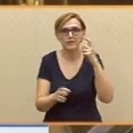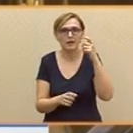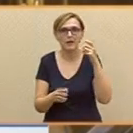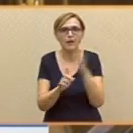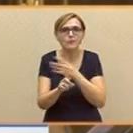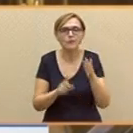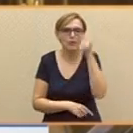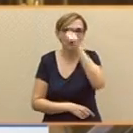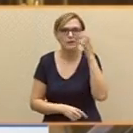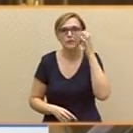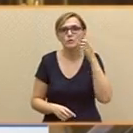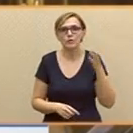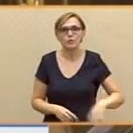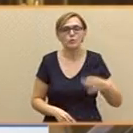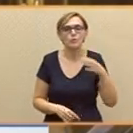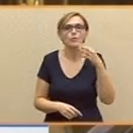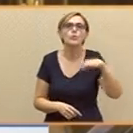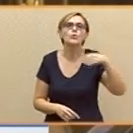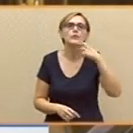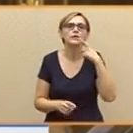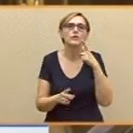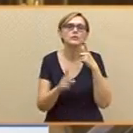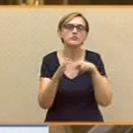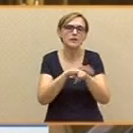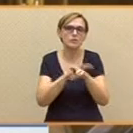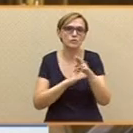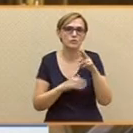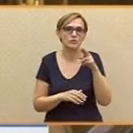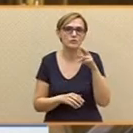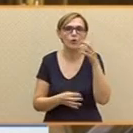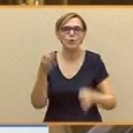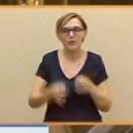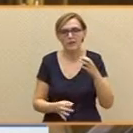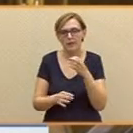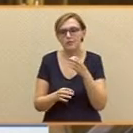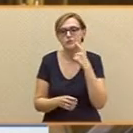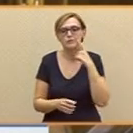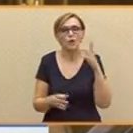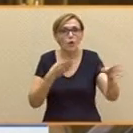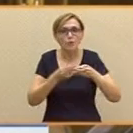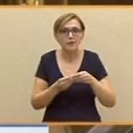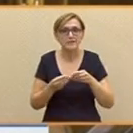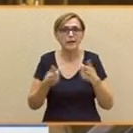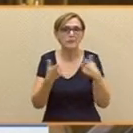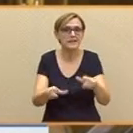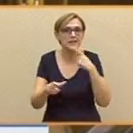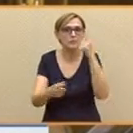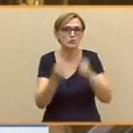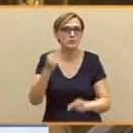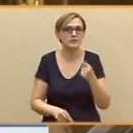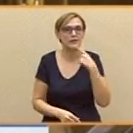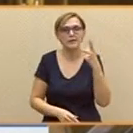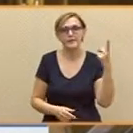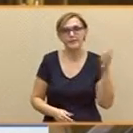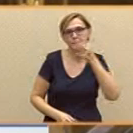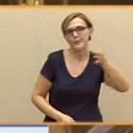juzgados de violencia, de lo cual nos alegramos, pero no concreta en la partida presupuestaria. Predicar la igualdad suena muy bonito, pero lo que